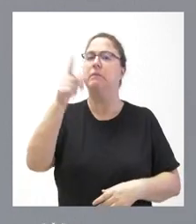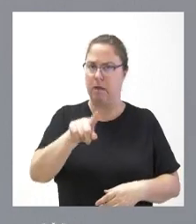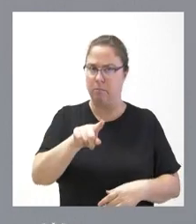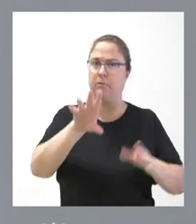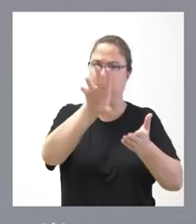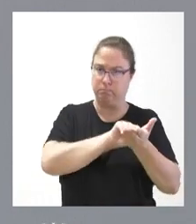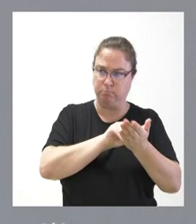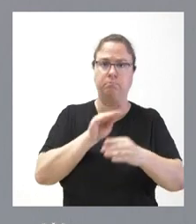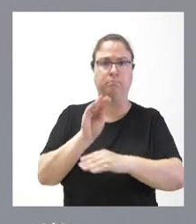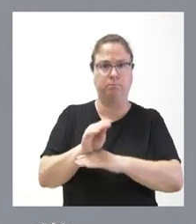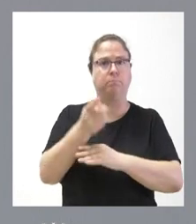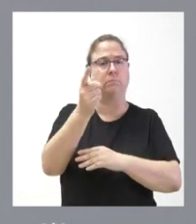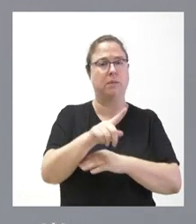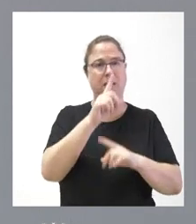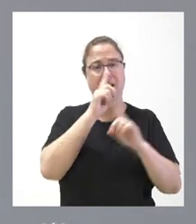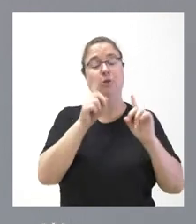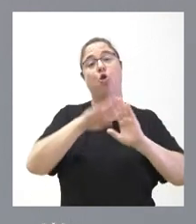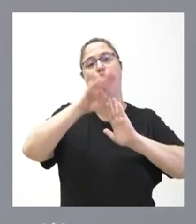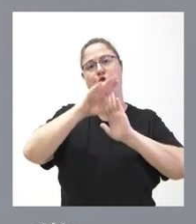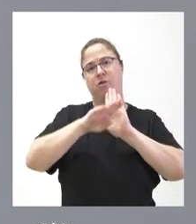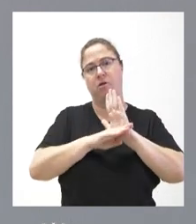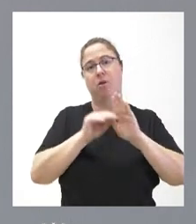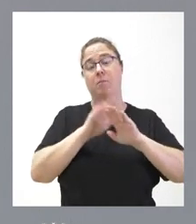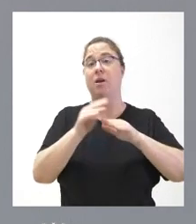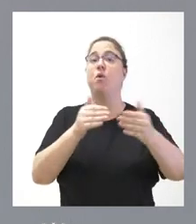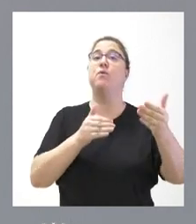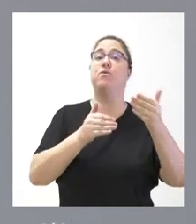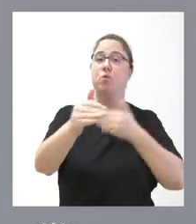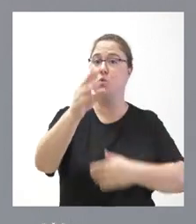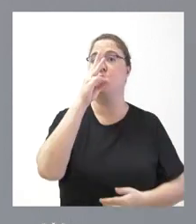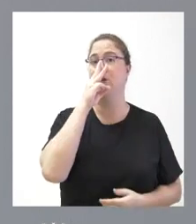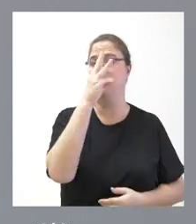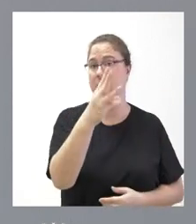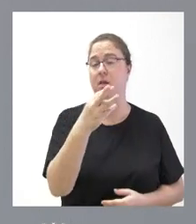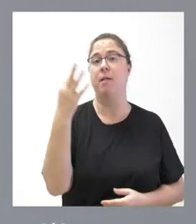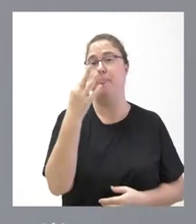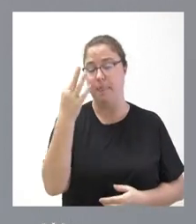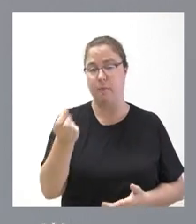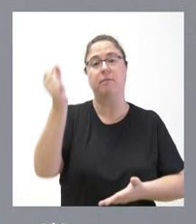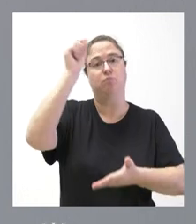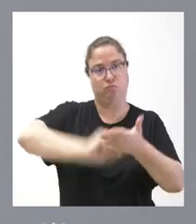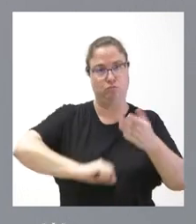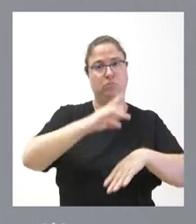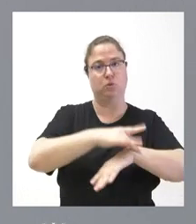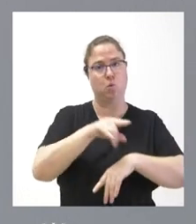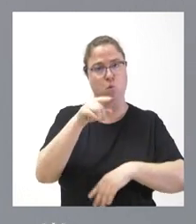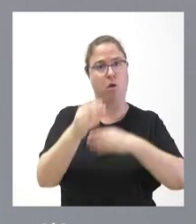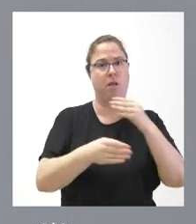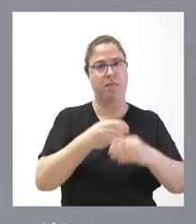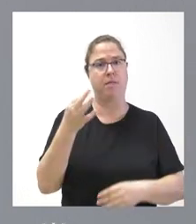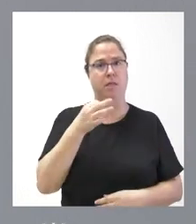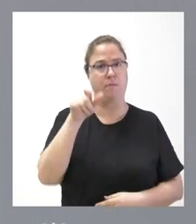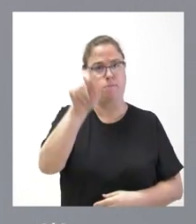lo hemos puesto en marcha, en este caso condicionado para que en el futuro, en los próximos tres años, se pudieran suscribir seguros por parte de